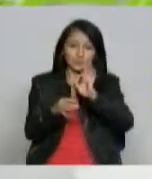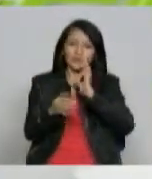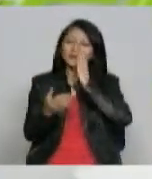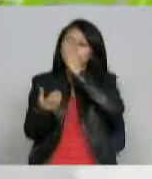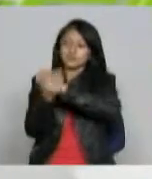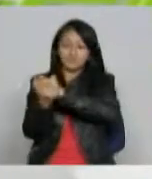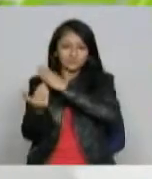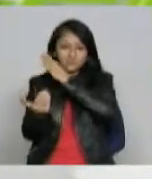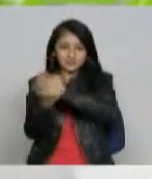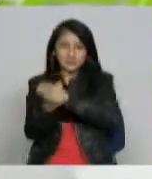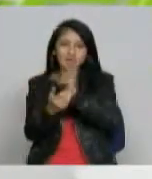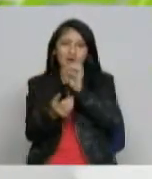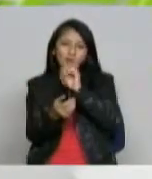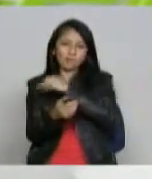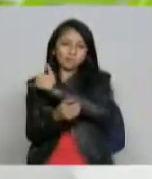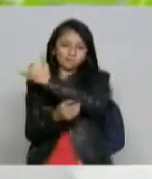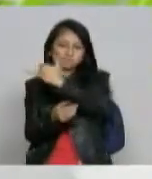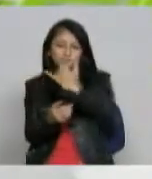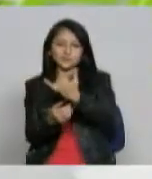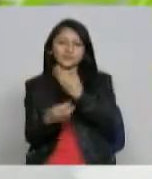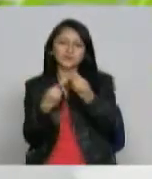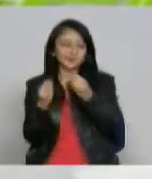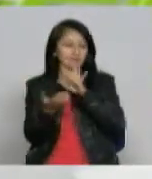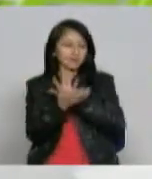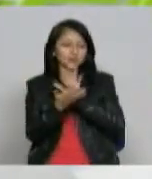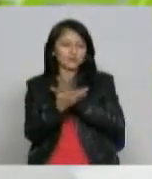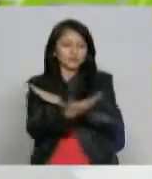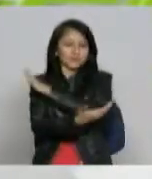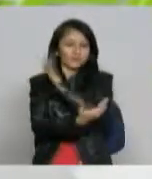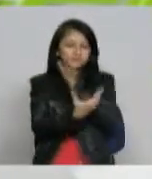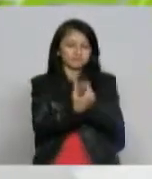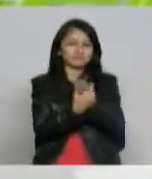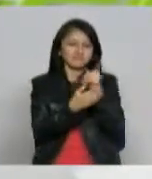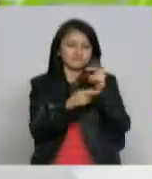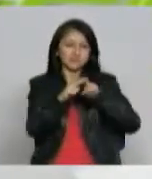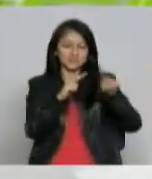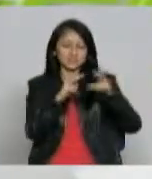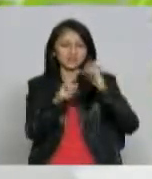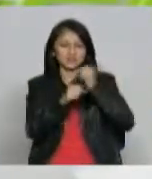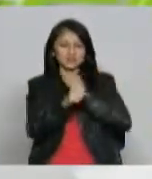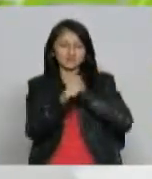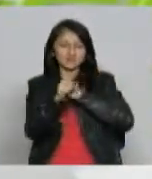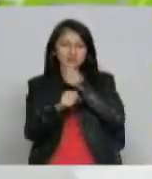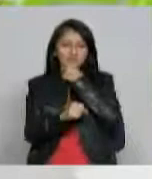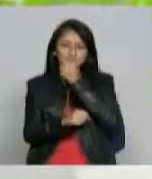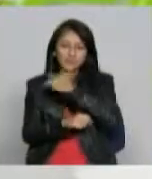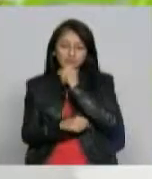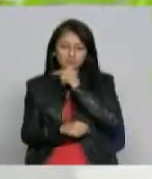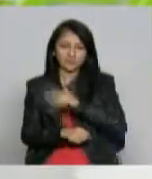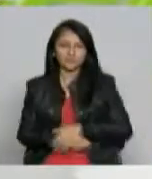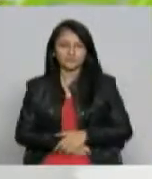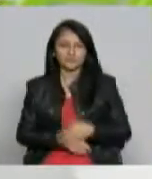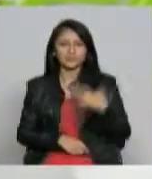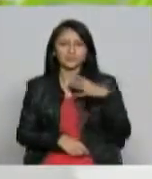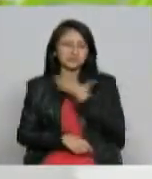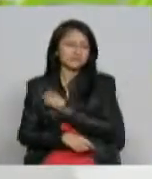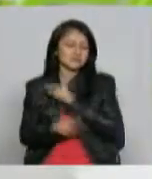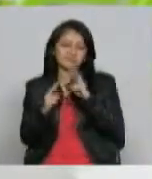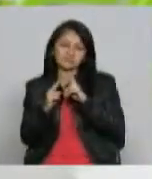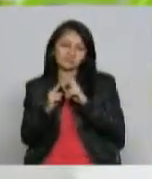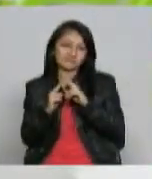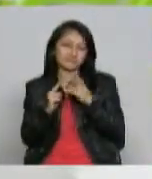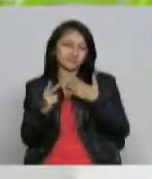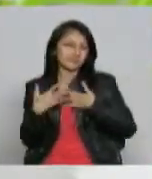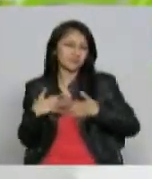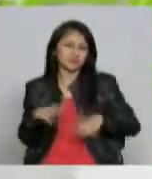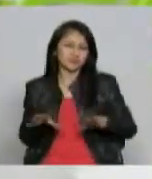ellos necesariamente tienen que venir a la ciudad de Manizales o a las diferentes sedes del canal regional telecafe hemos utilizado dos alternativas que nos han funcionado pues perfectamente yo